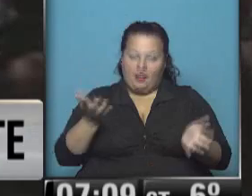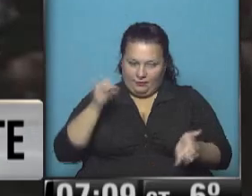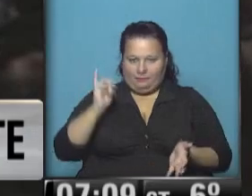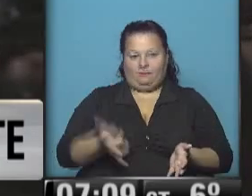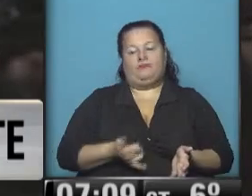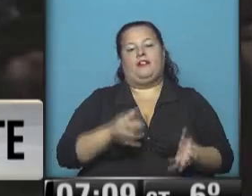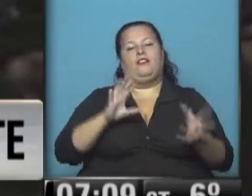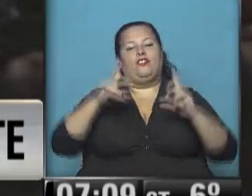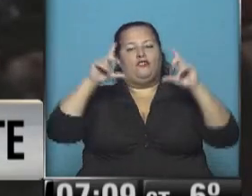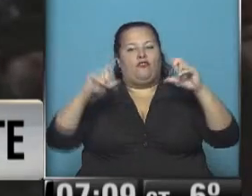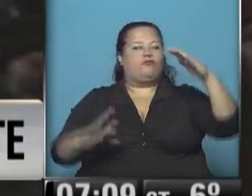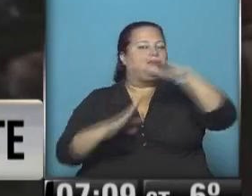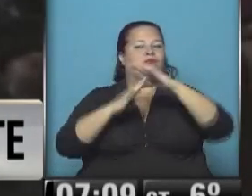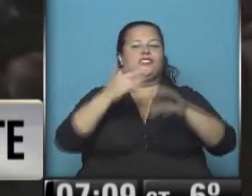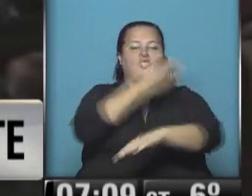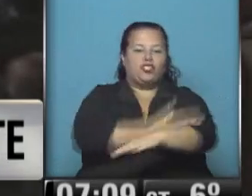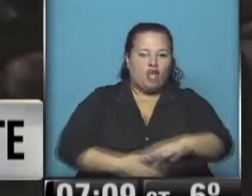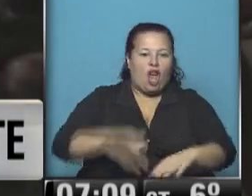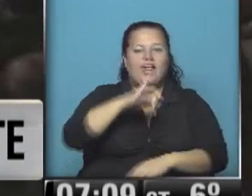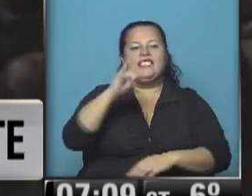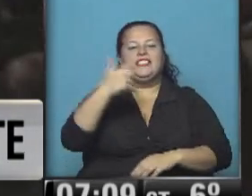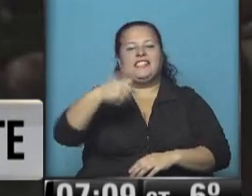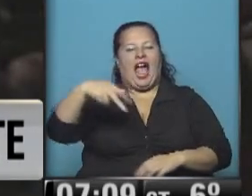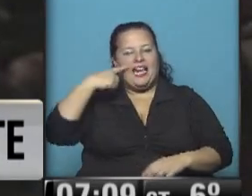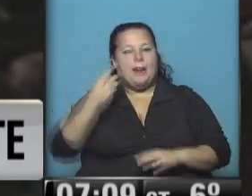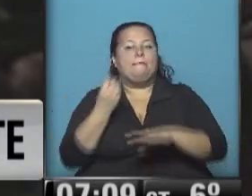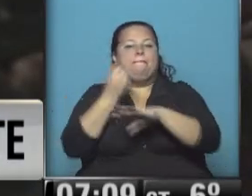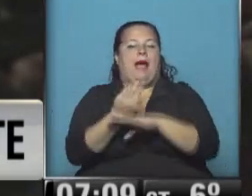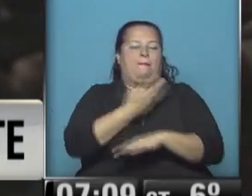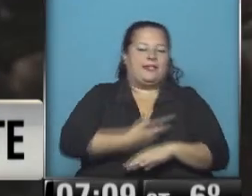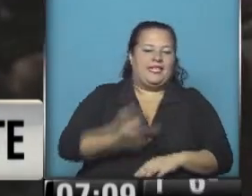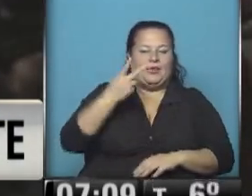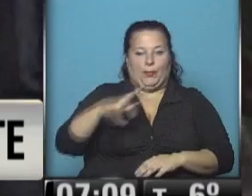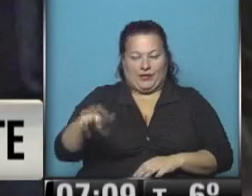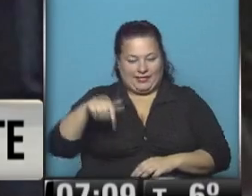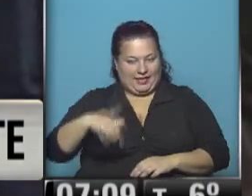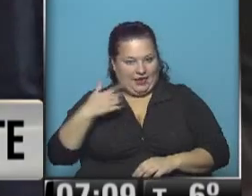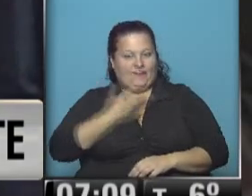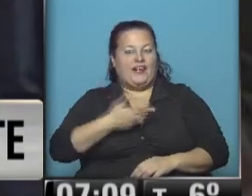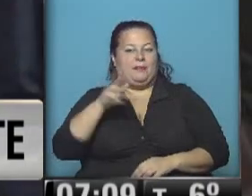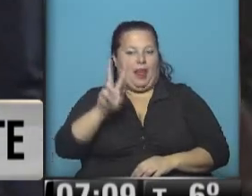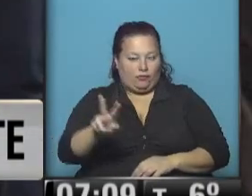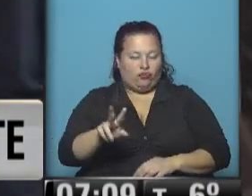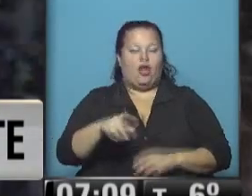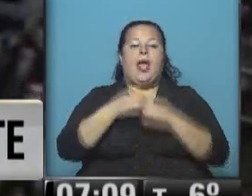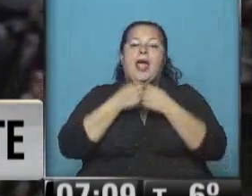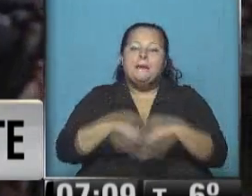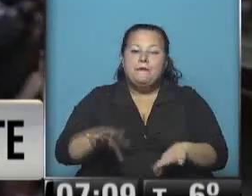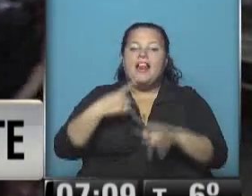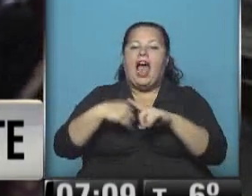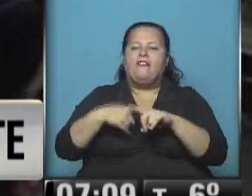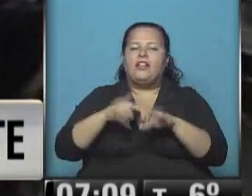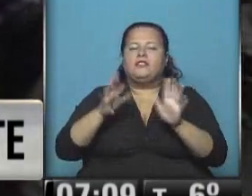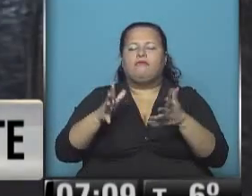la visión, la foto central será la de Daniel Scioli y Carlos Zannini, los precandidatos a presidente y vice del Frente para la Victoria. El comienzo del evento está